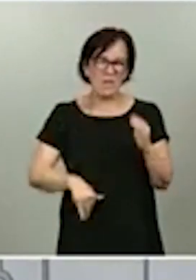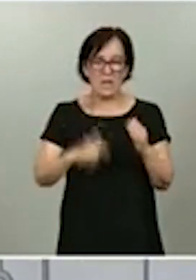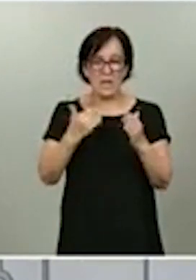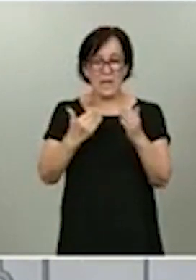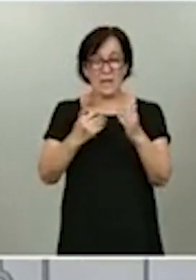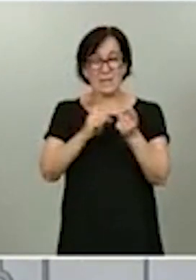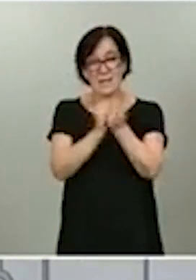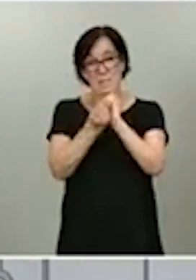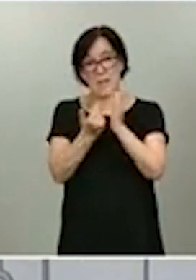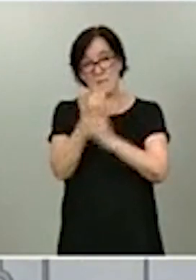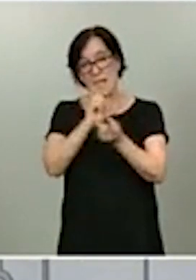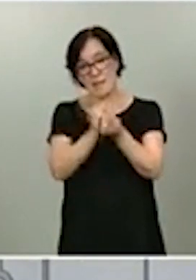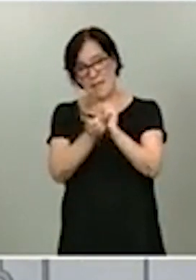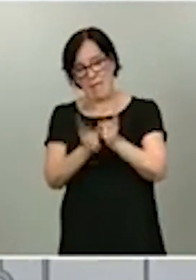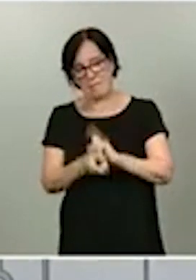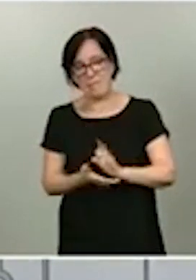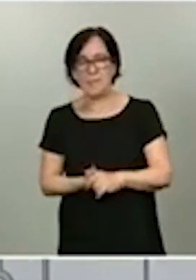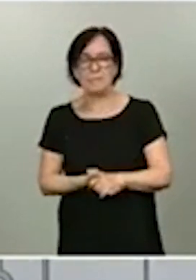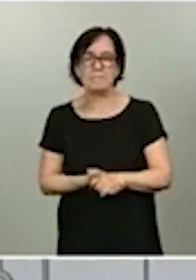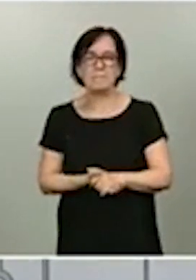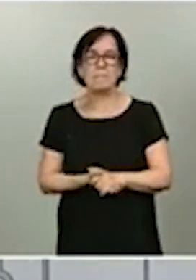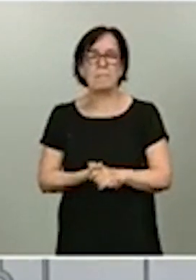¿Qué casos importados?